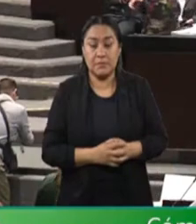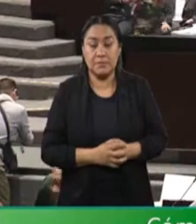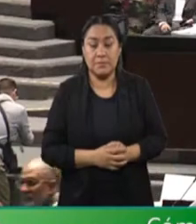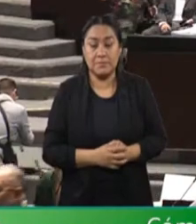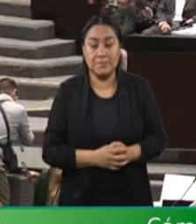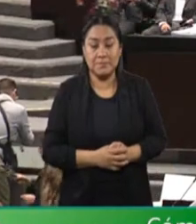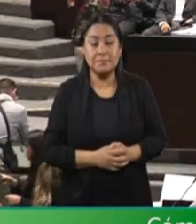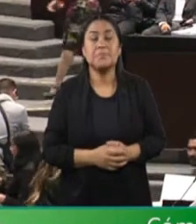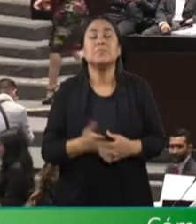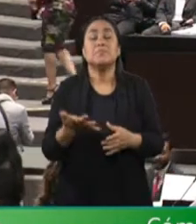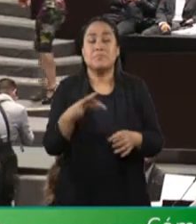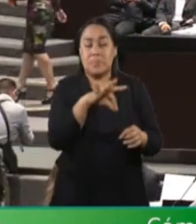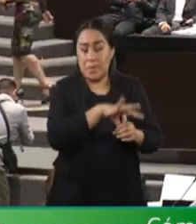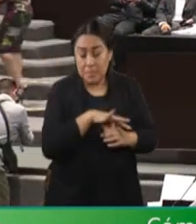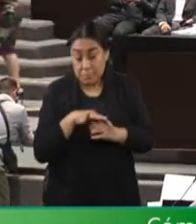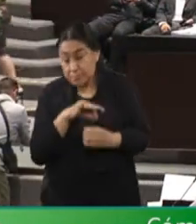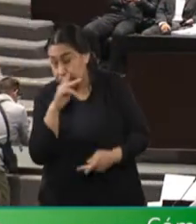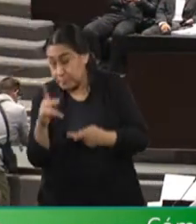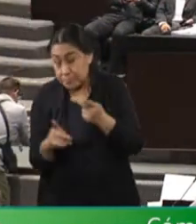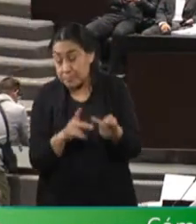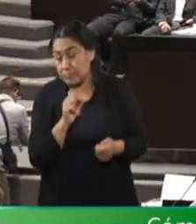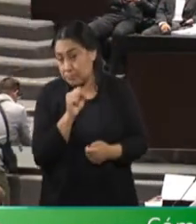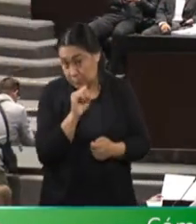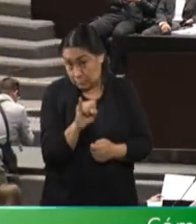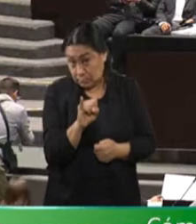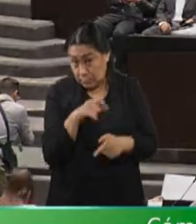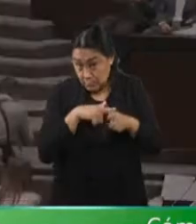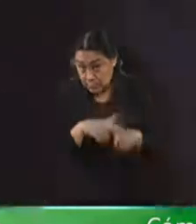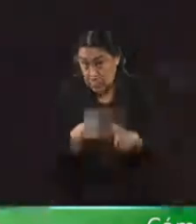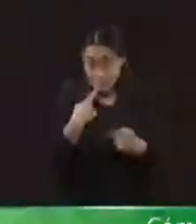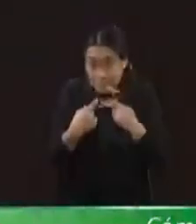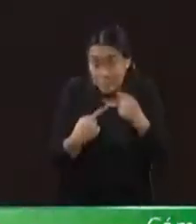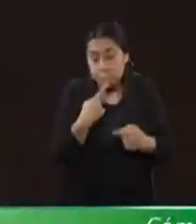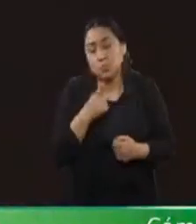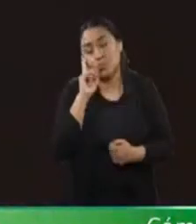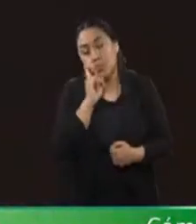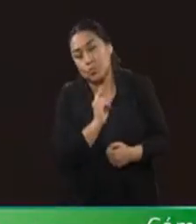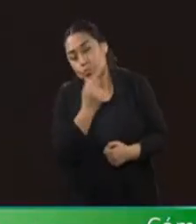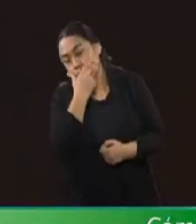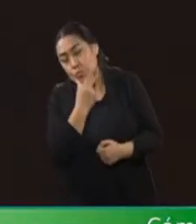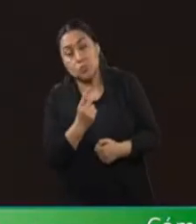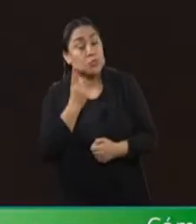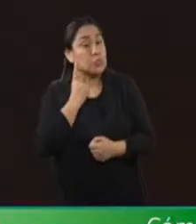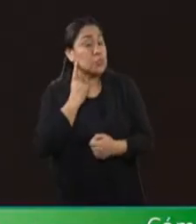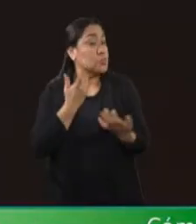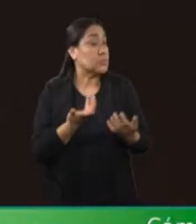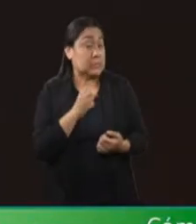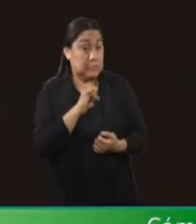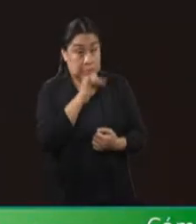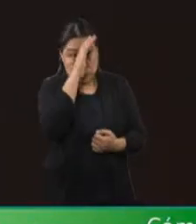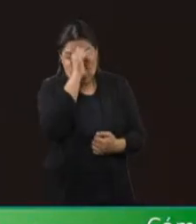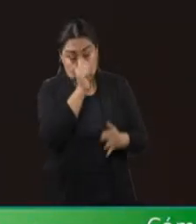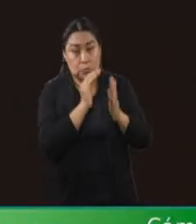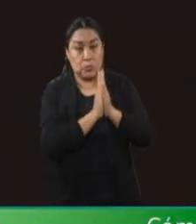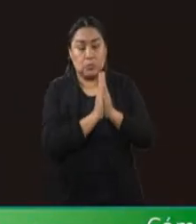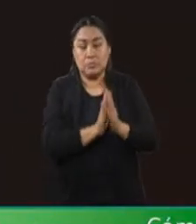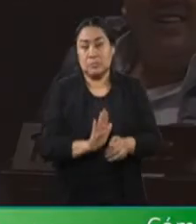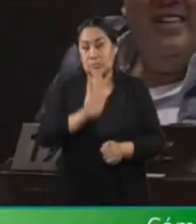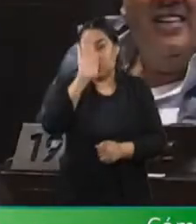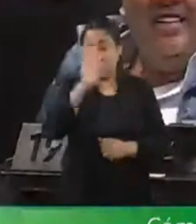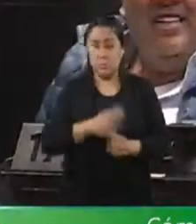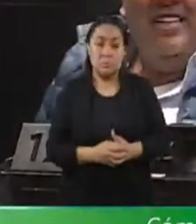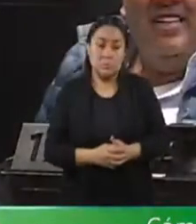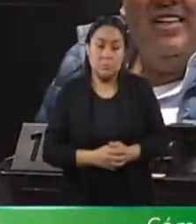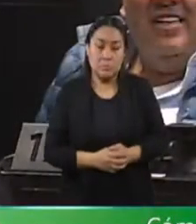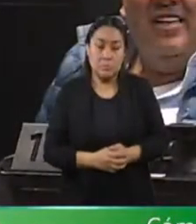En votación económica se pregunta si se admite a discusión. Las diputadas y los diputados que estén por la afirmativa, sírvanse manifestarlo.